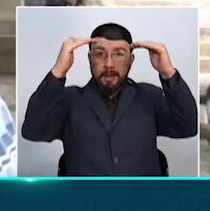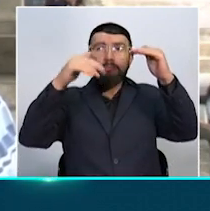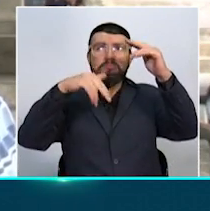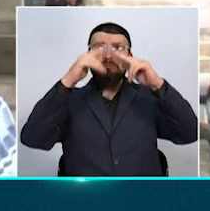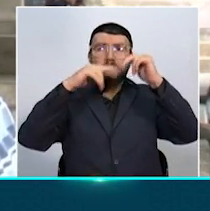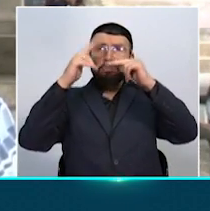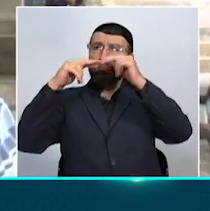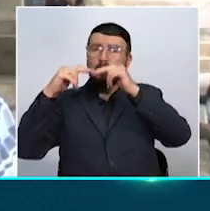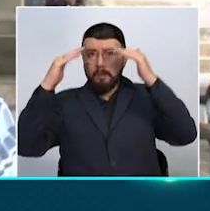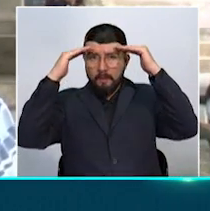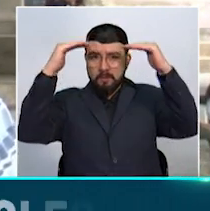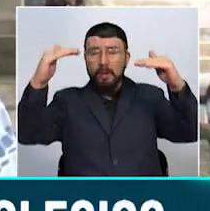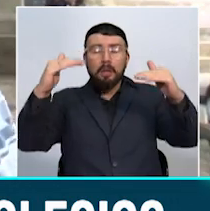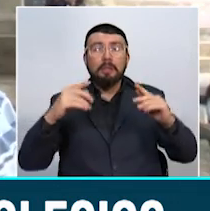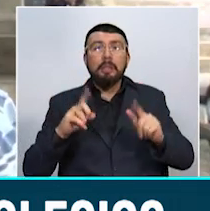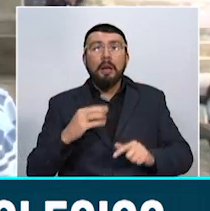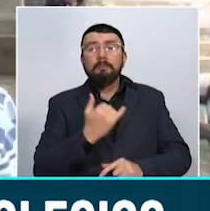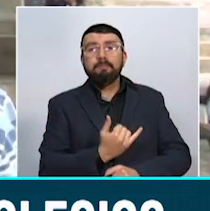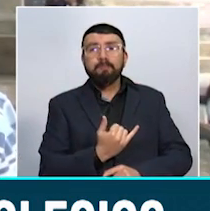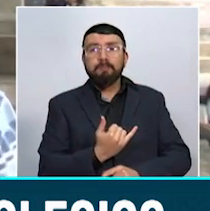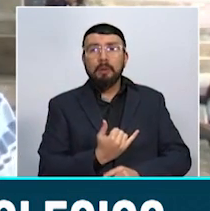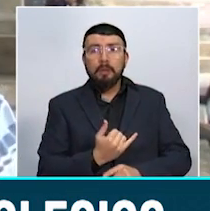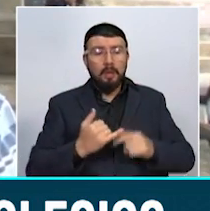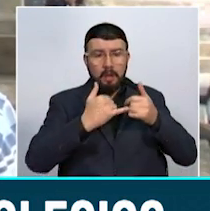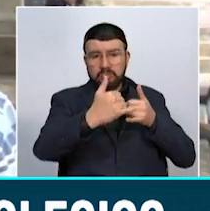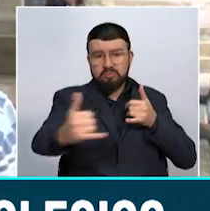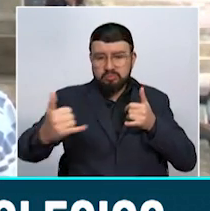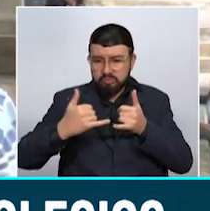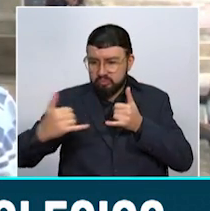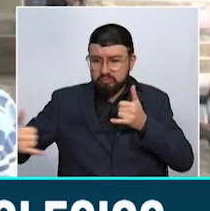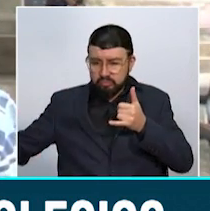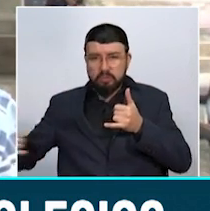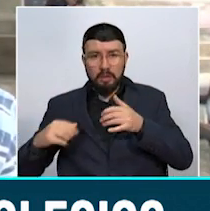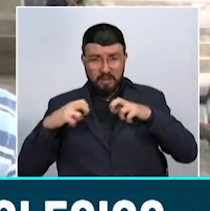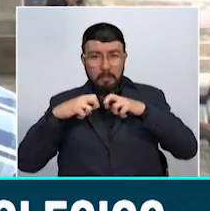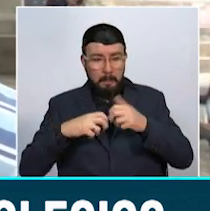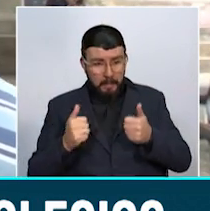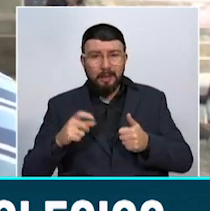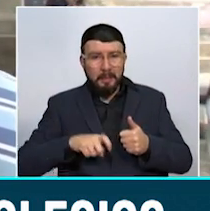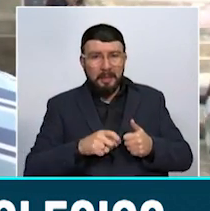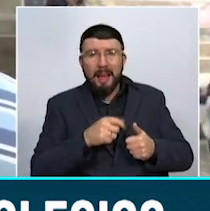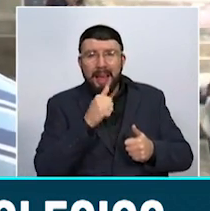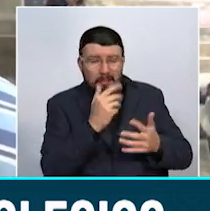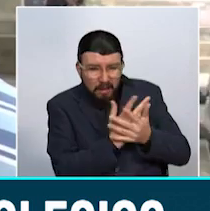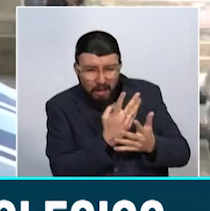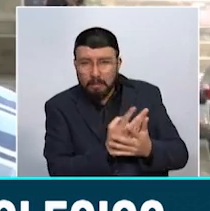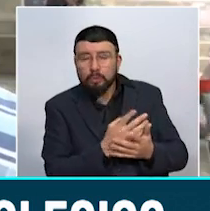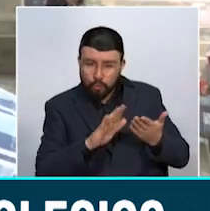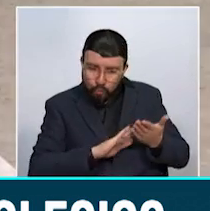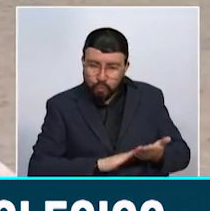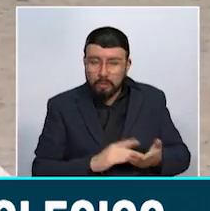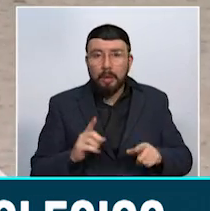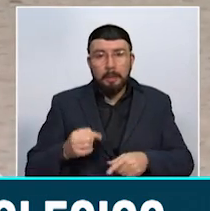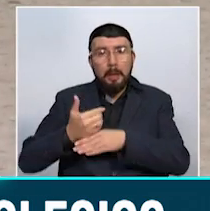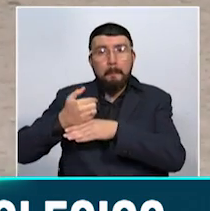recorrido de eléctrico, humedades, arreglo de las primeras baterías sanitarias del primer